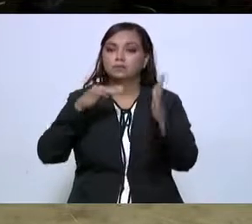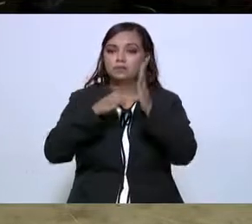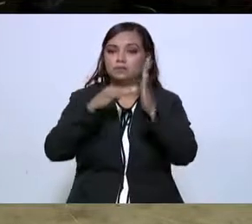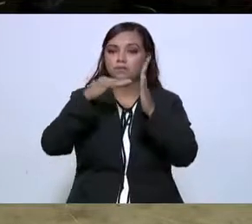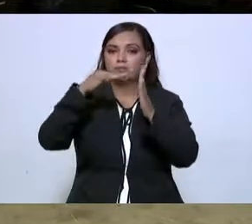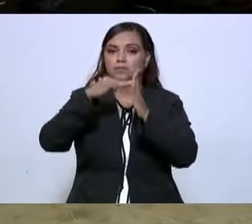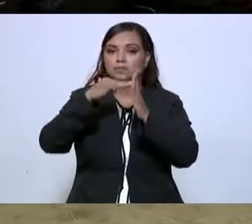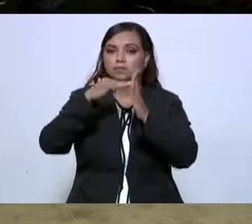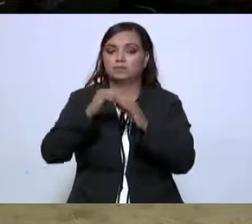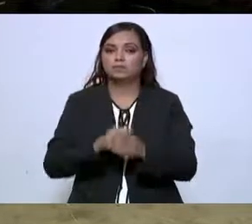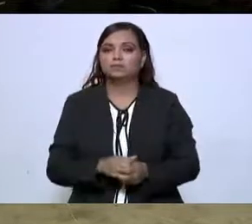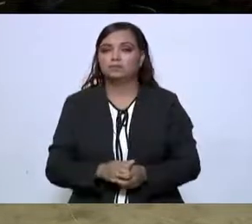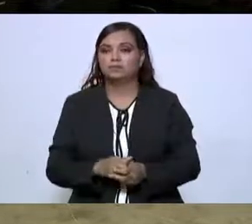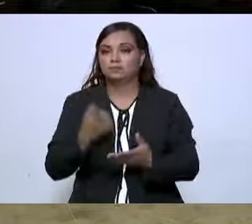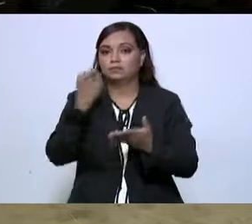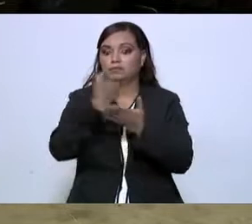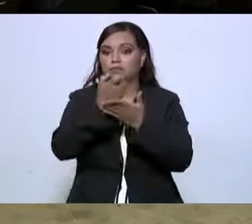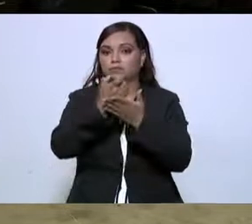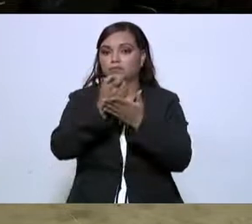de pesos.